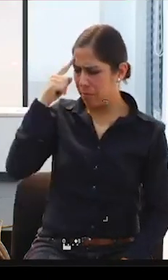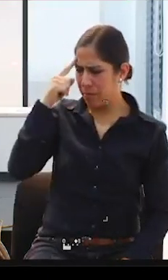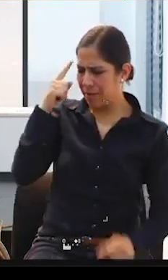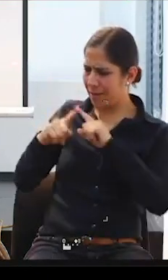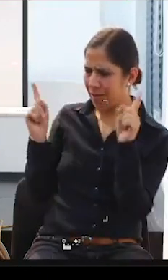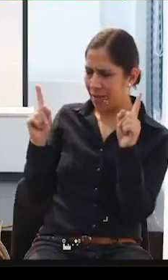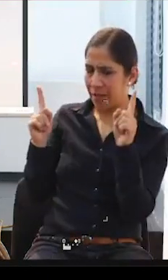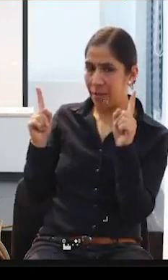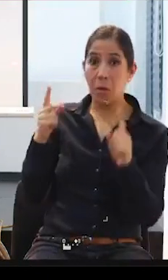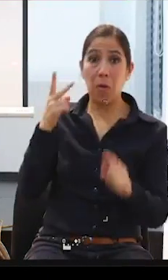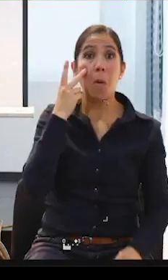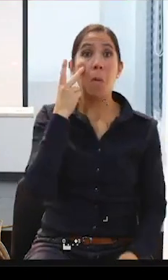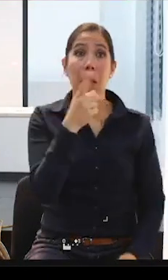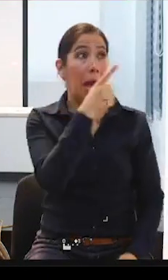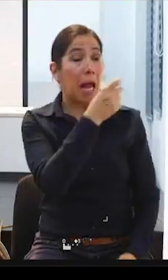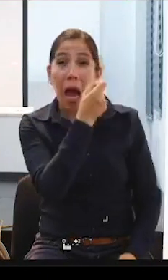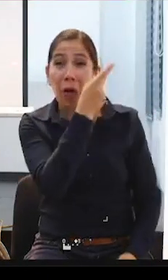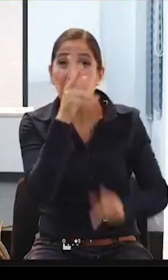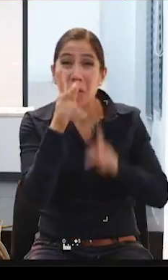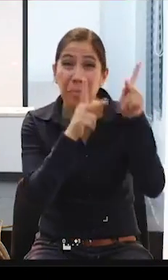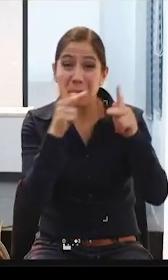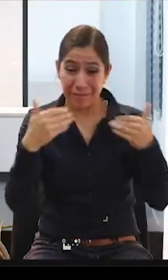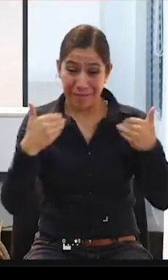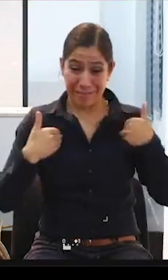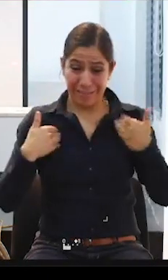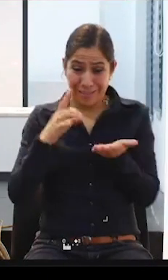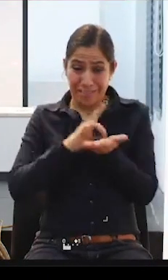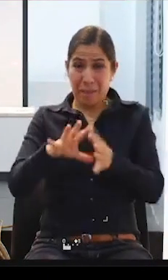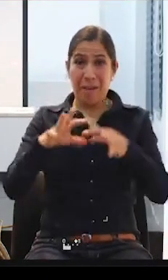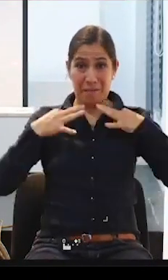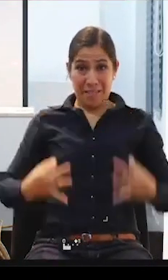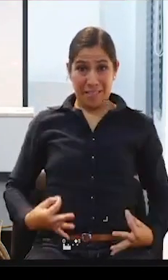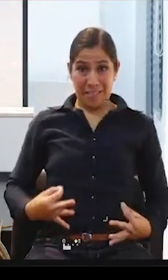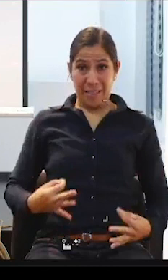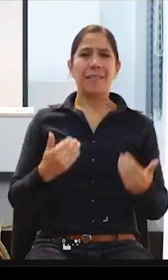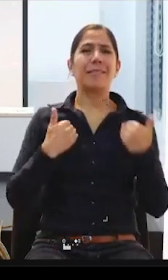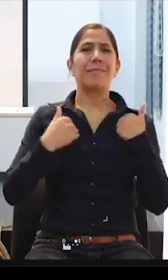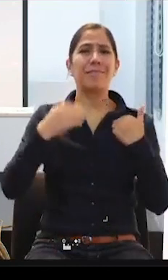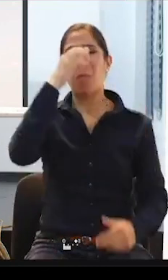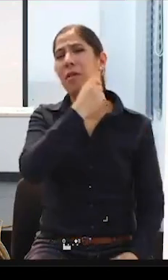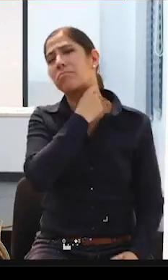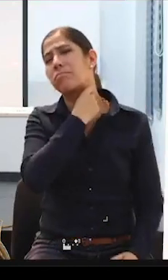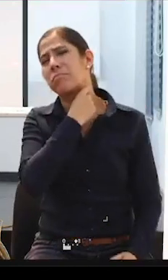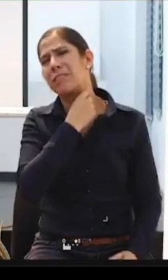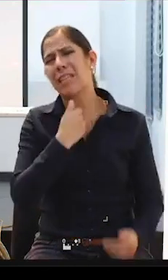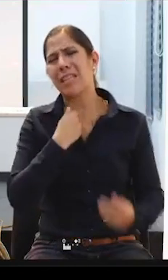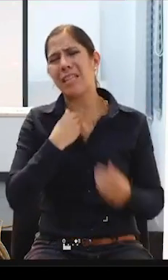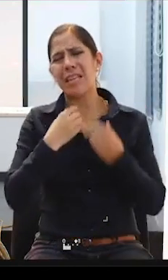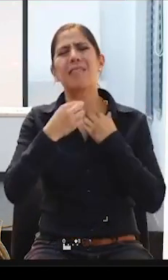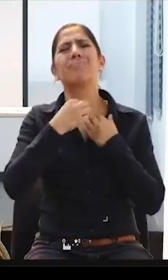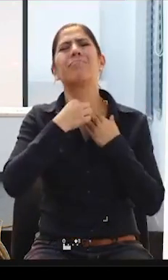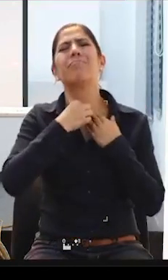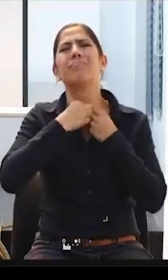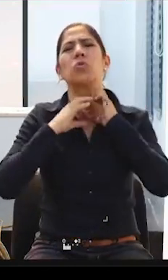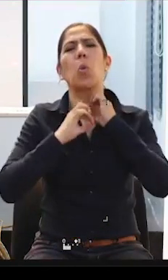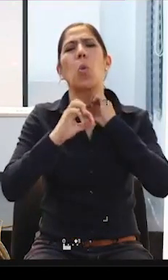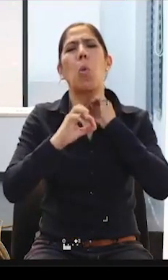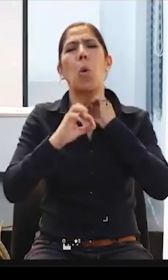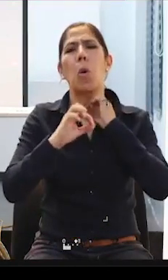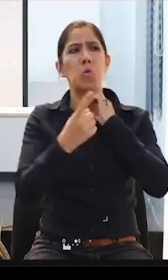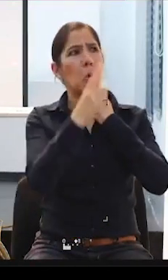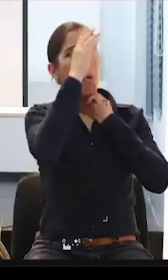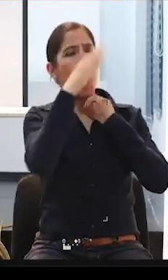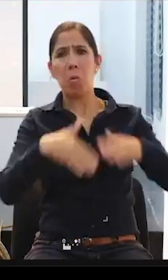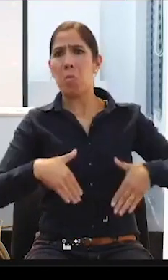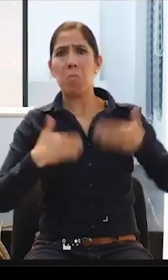ellos no podían mover ni la mano. Había un compañero que tenía un tubo aquí, trachetomía, creo que se llama, y vivía solo,